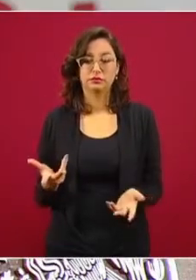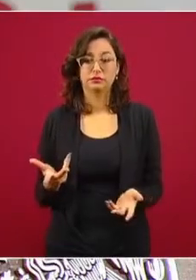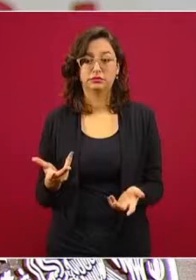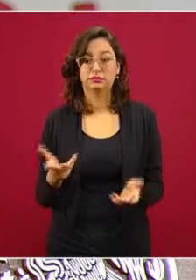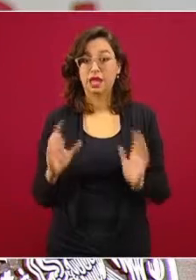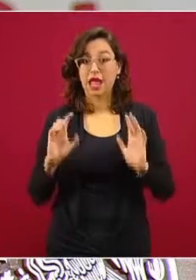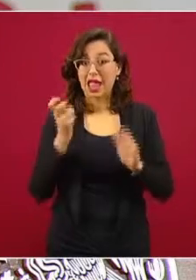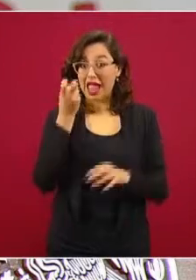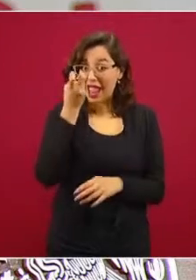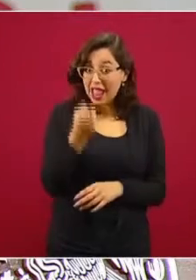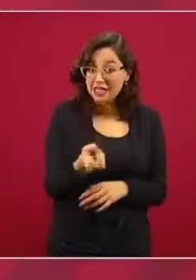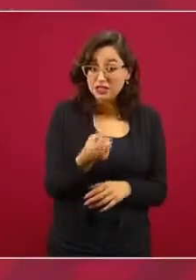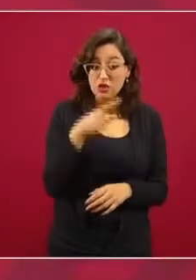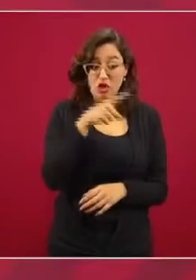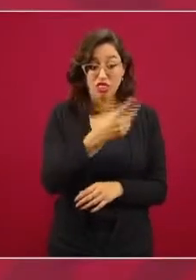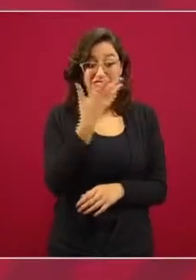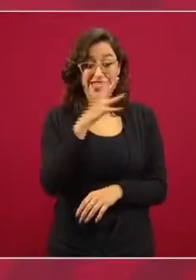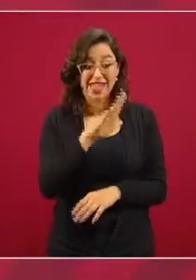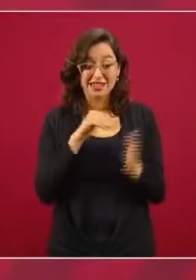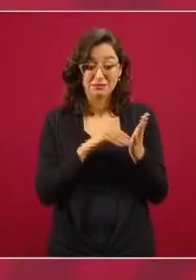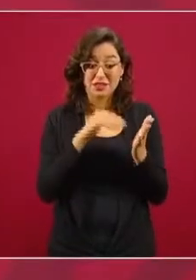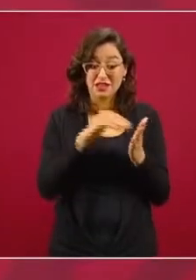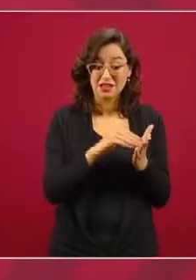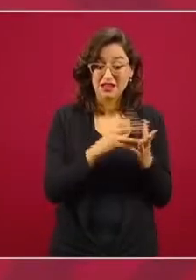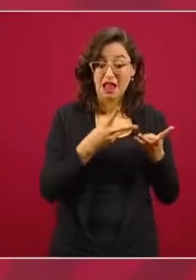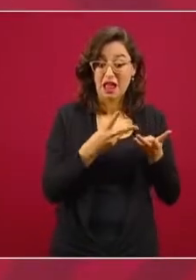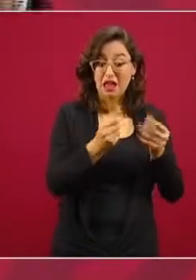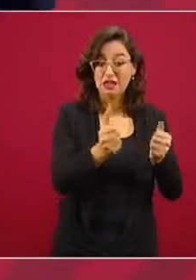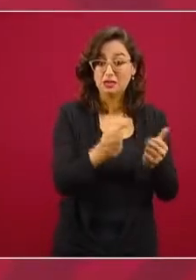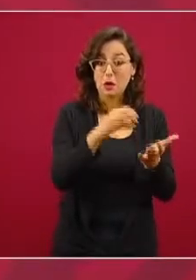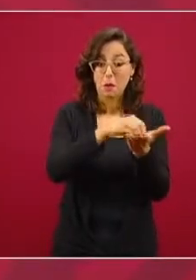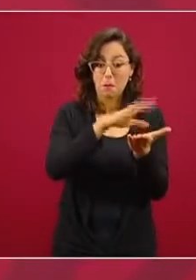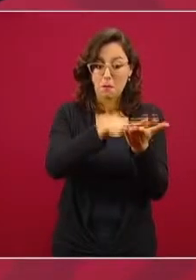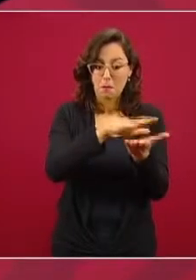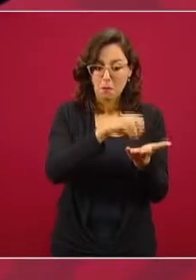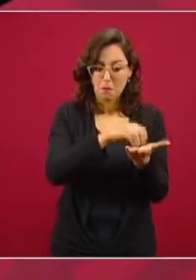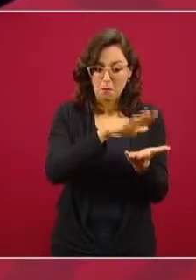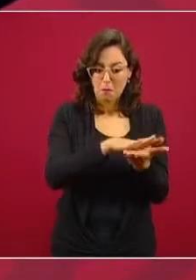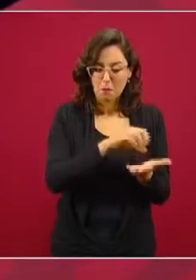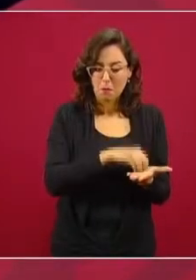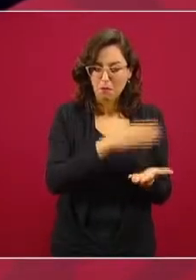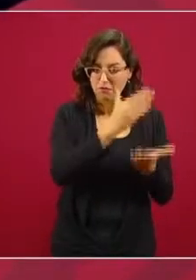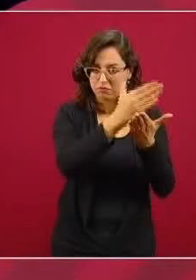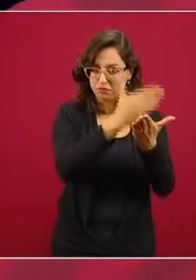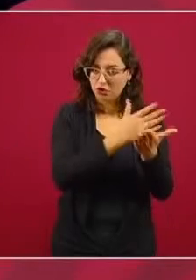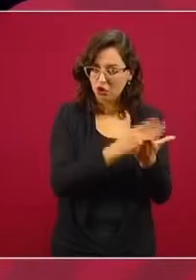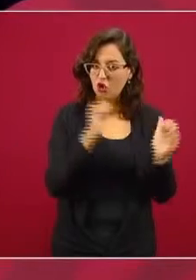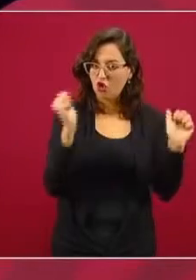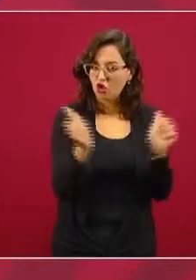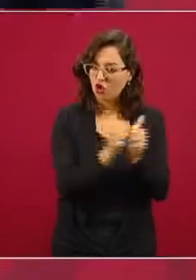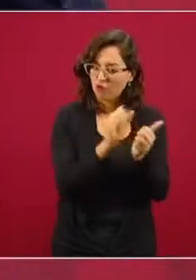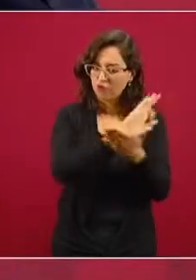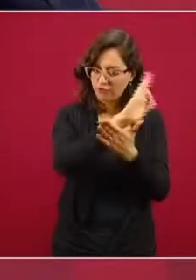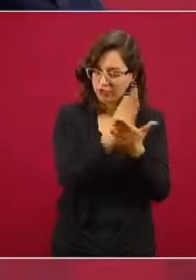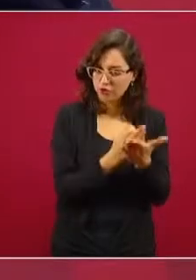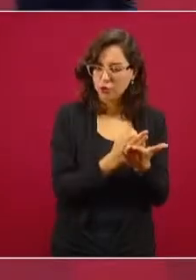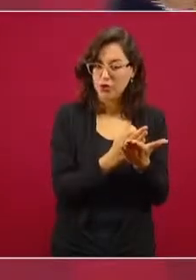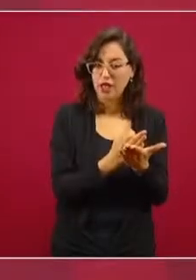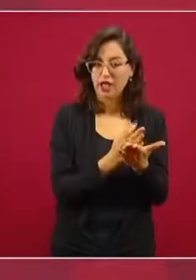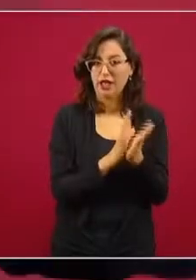y nada más gobierno federal, porque